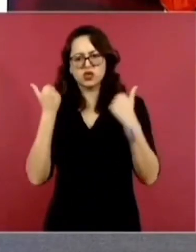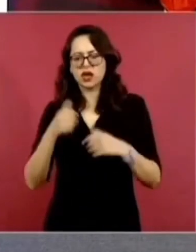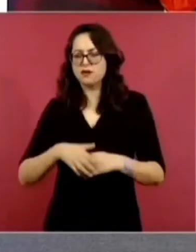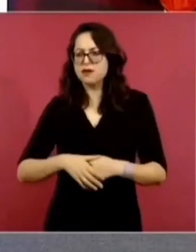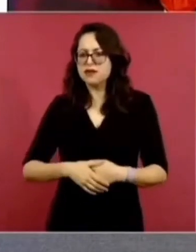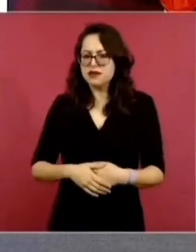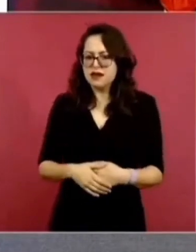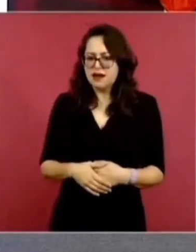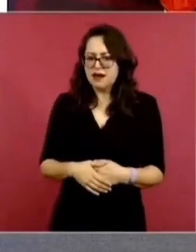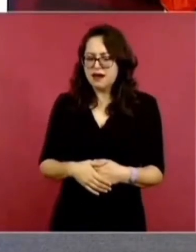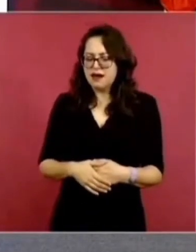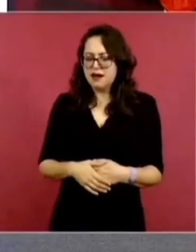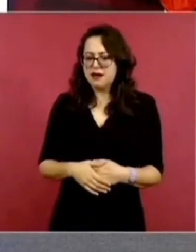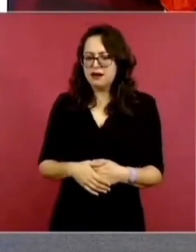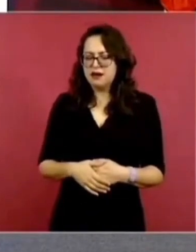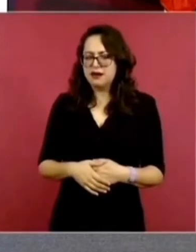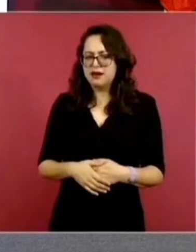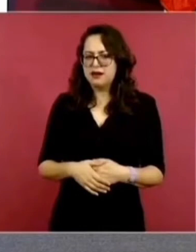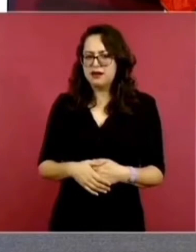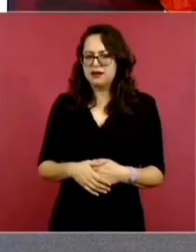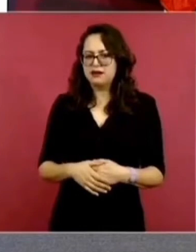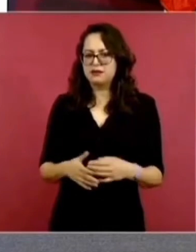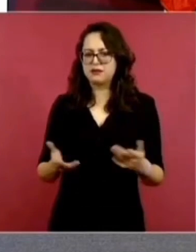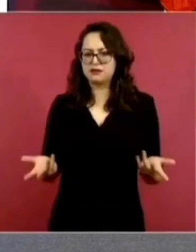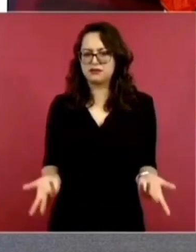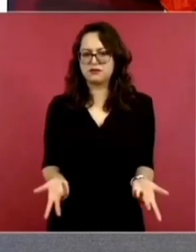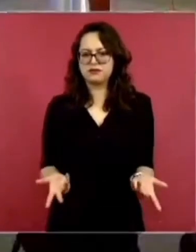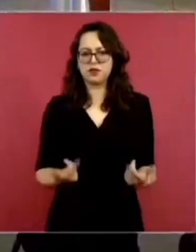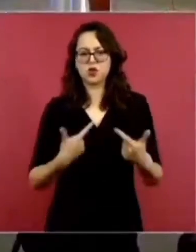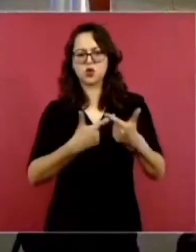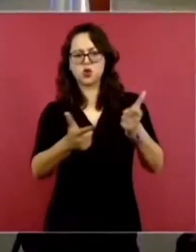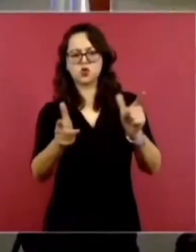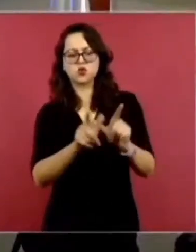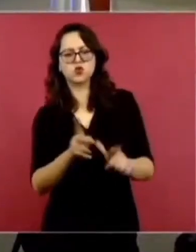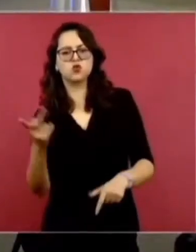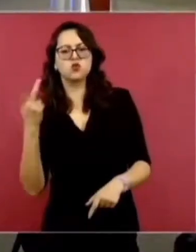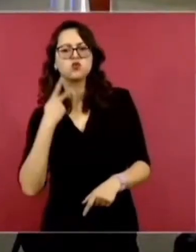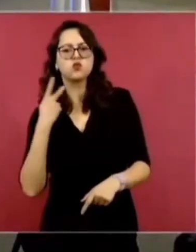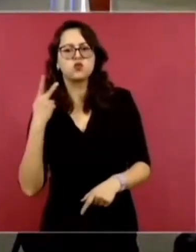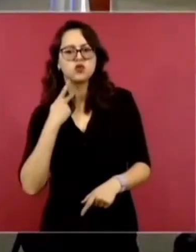¿cómo se llama? las fuerzas políticas de oposición